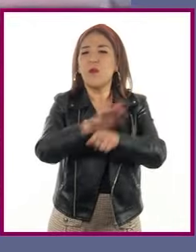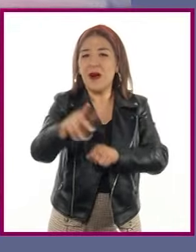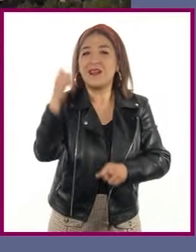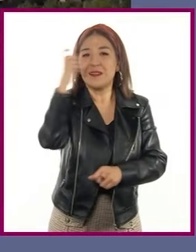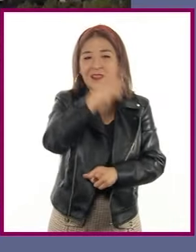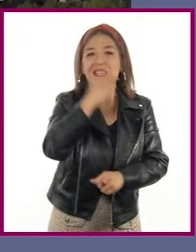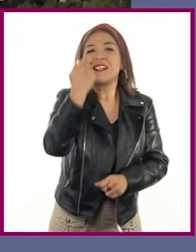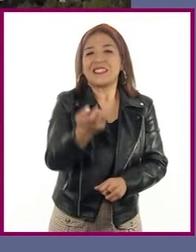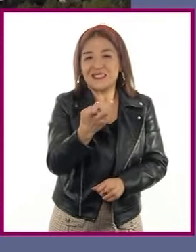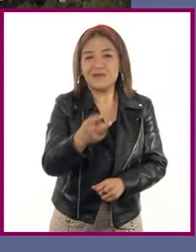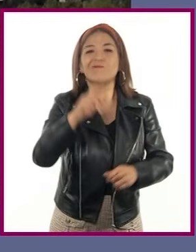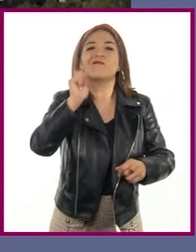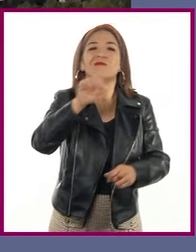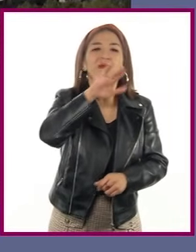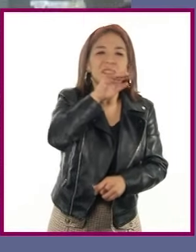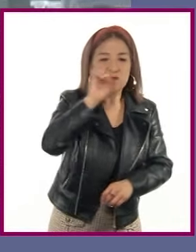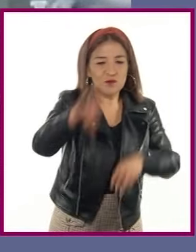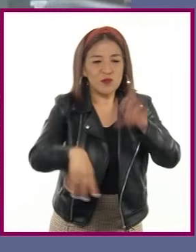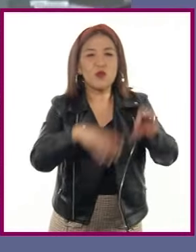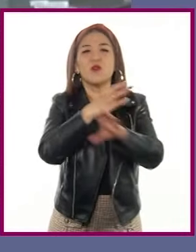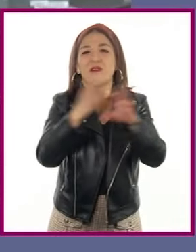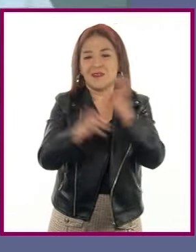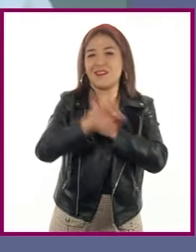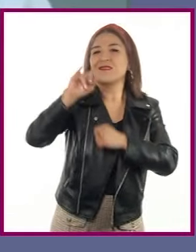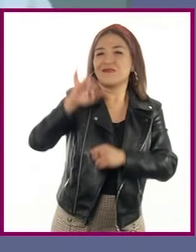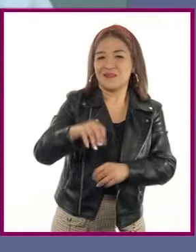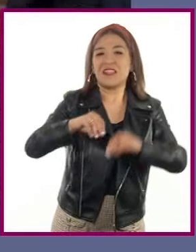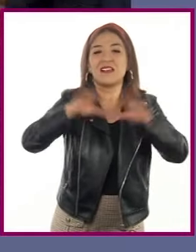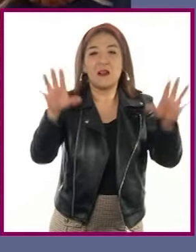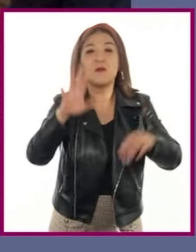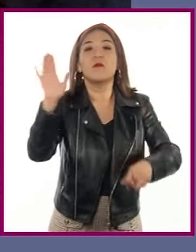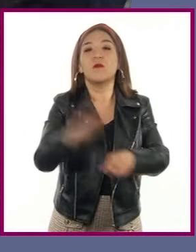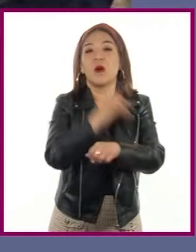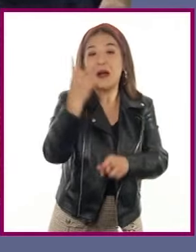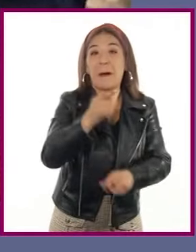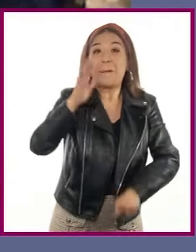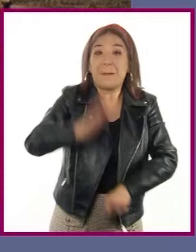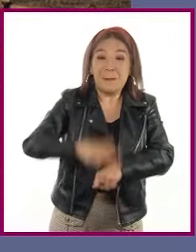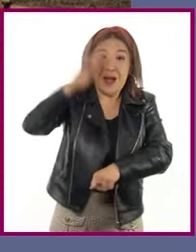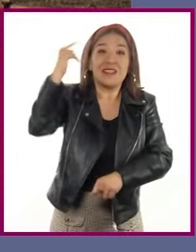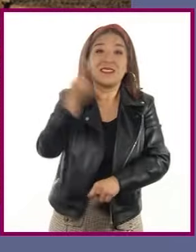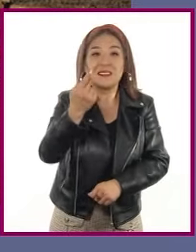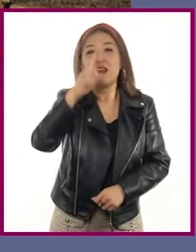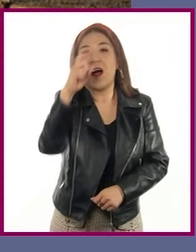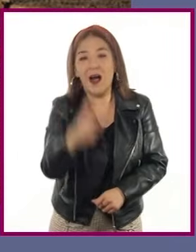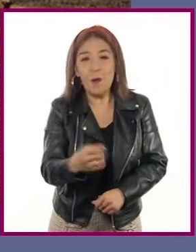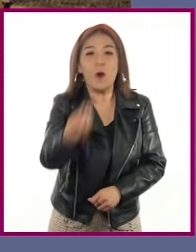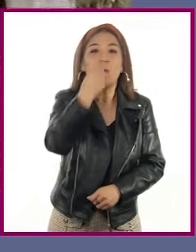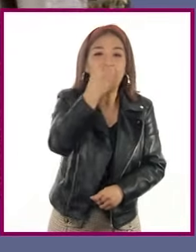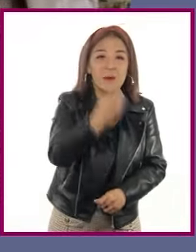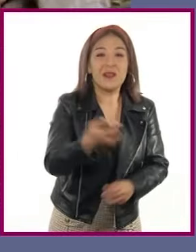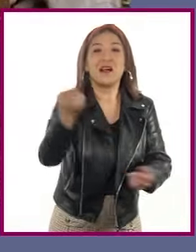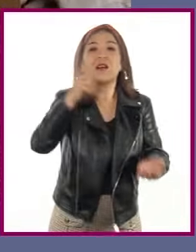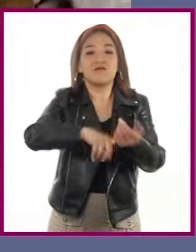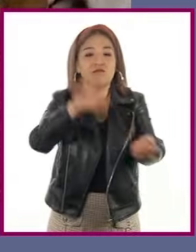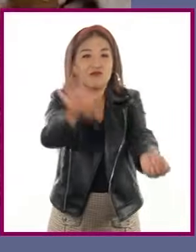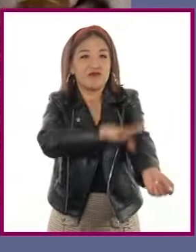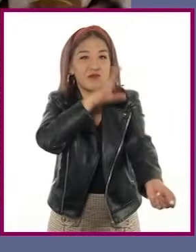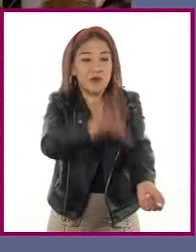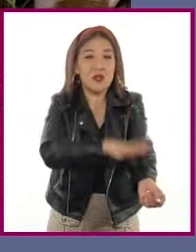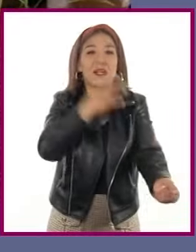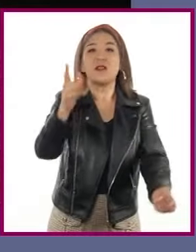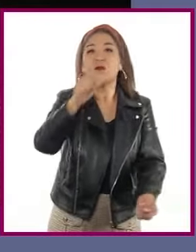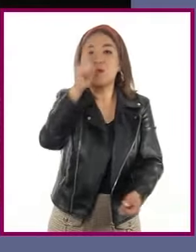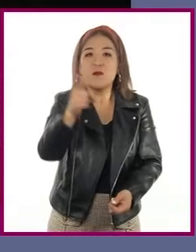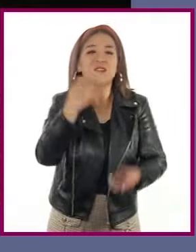Claro, maestro. Porque existe una mayor demanda de agua, alimentos, fuentes de energía, entre otras